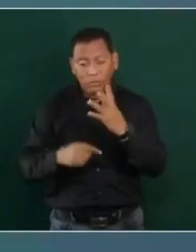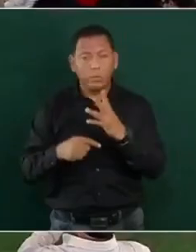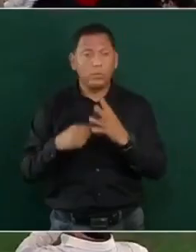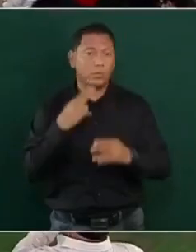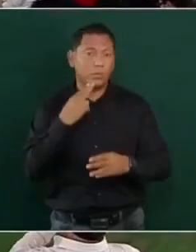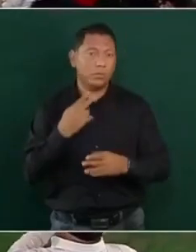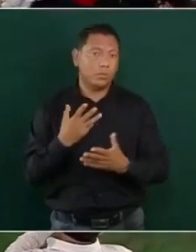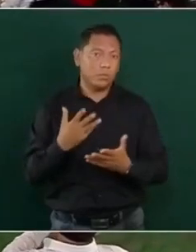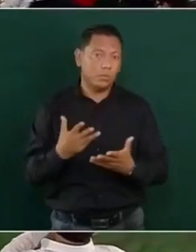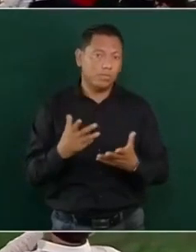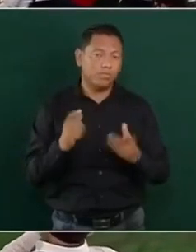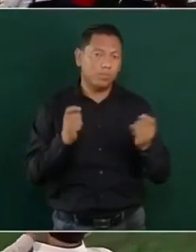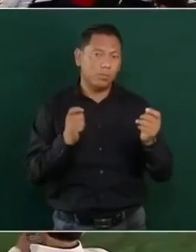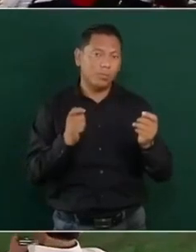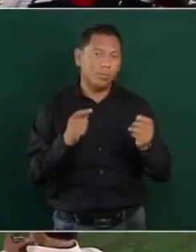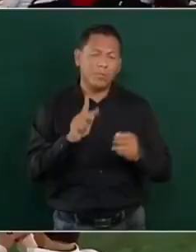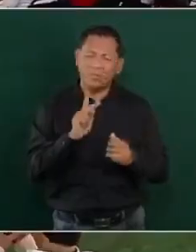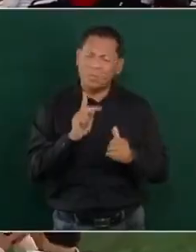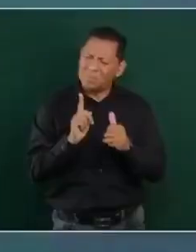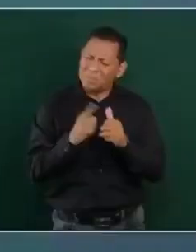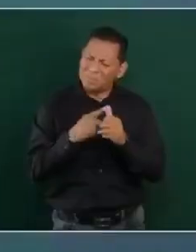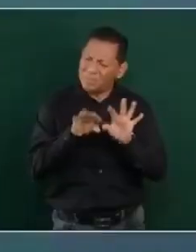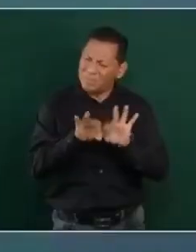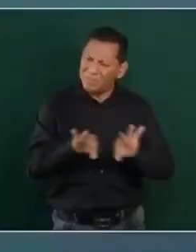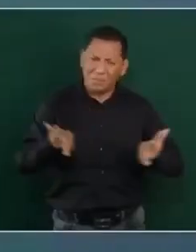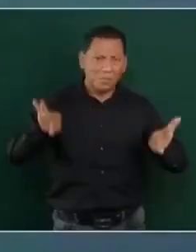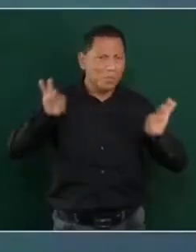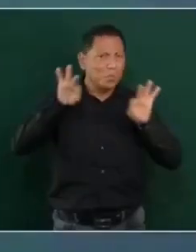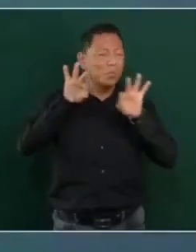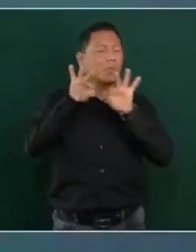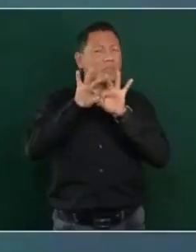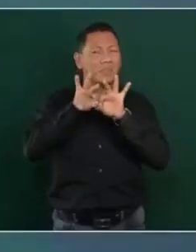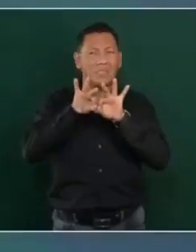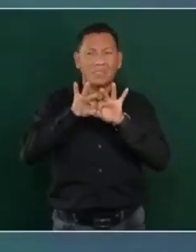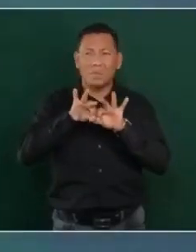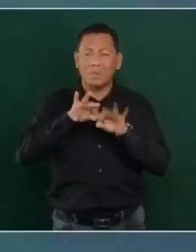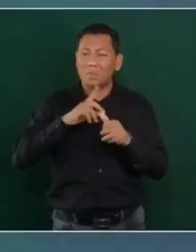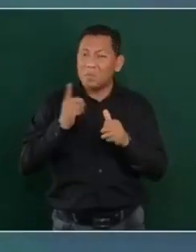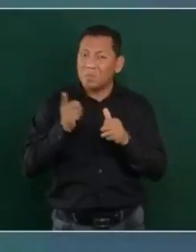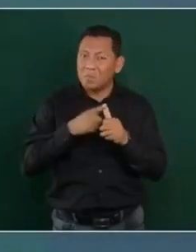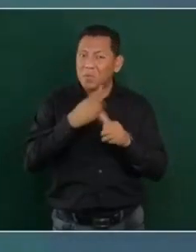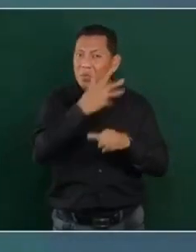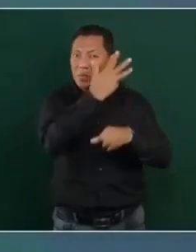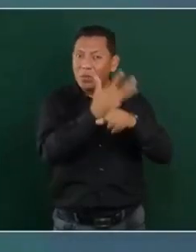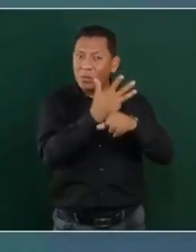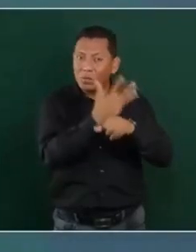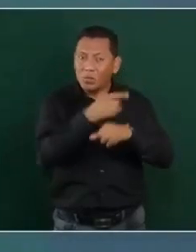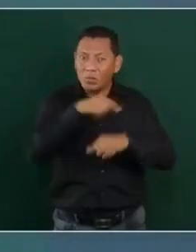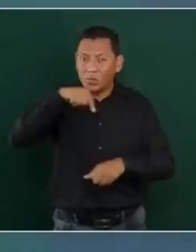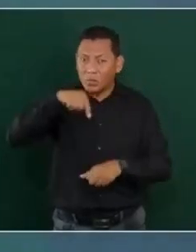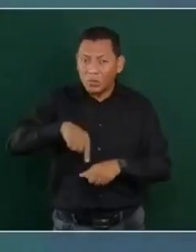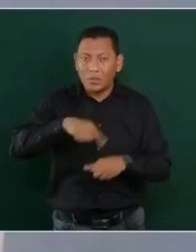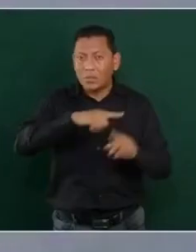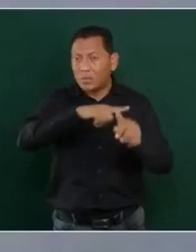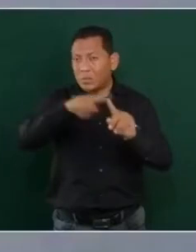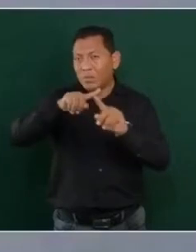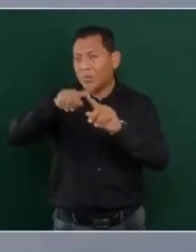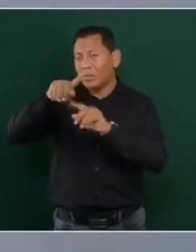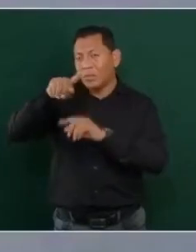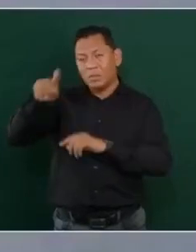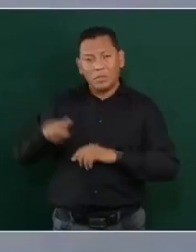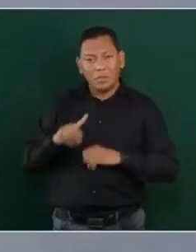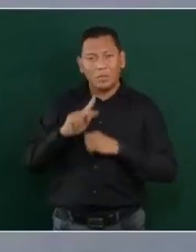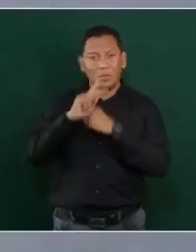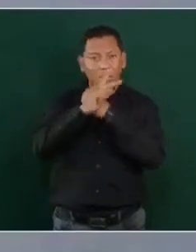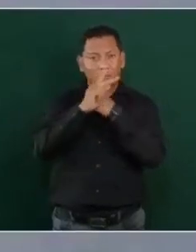Pero lo primero, lo fundamental aquí en Estados Unidos, en cualquier parte, es que